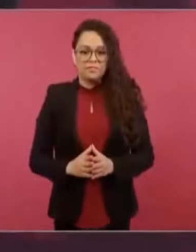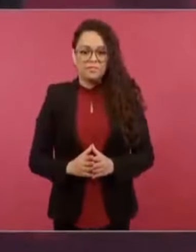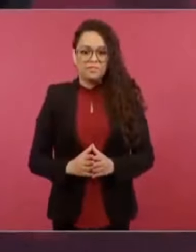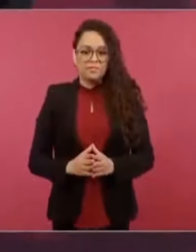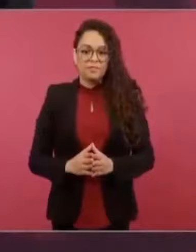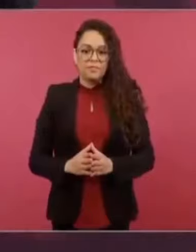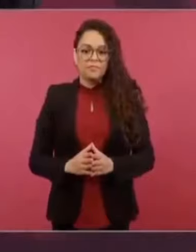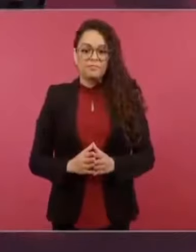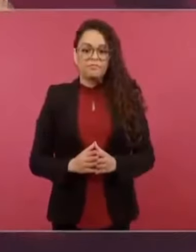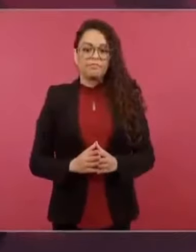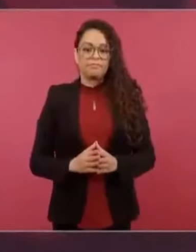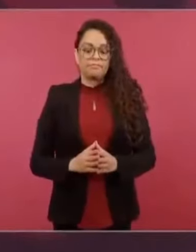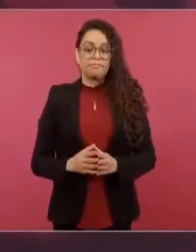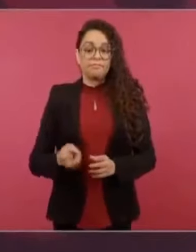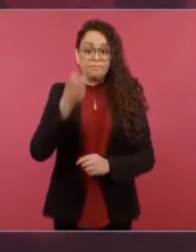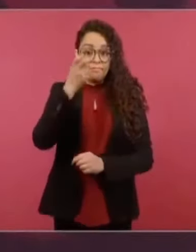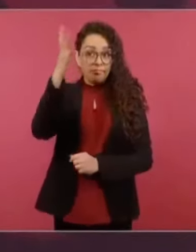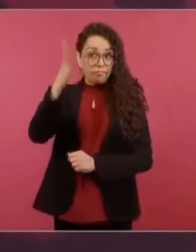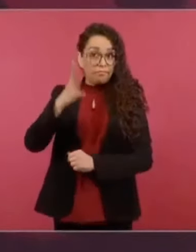hay que ir resolviendo hacia adelante.